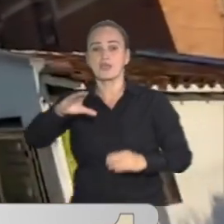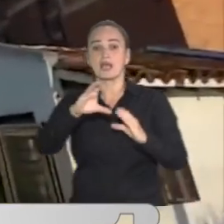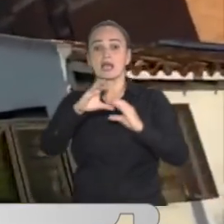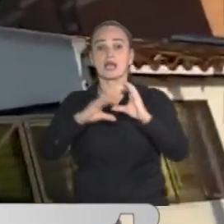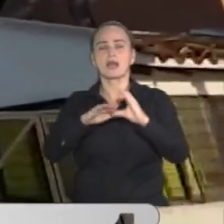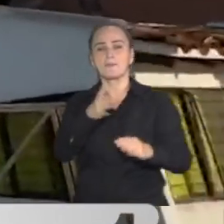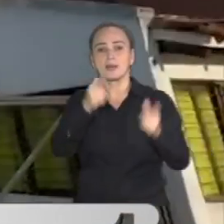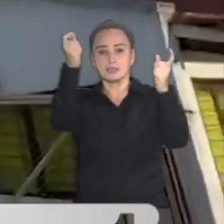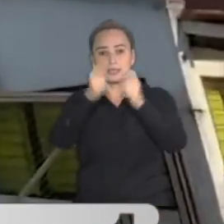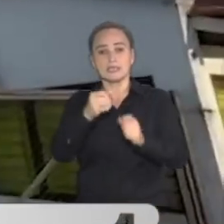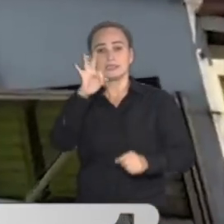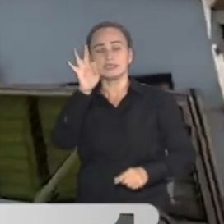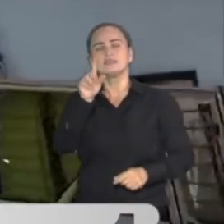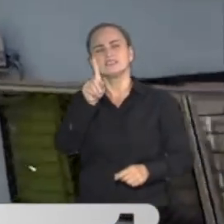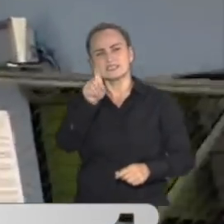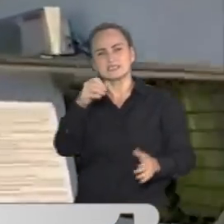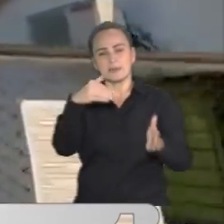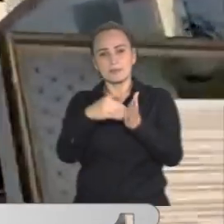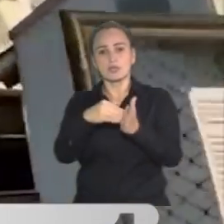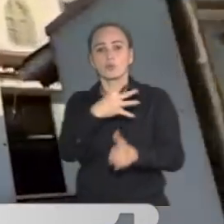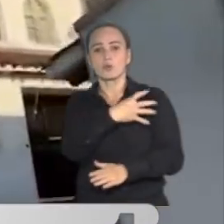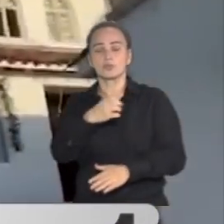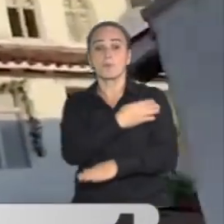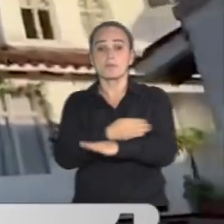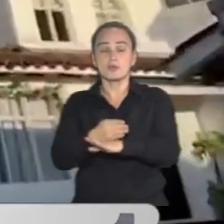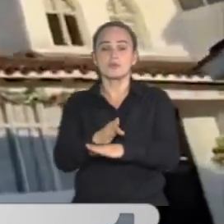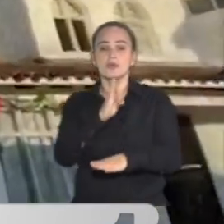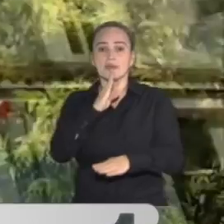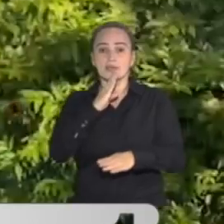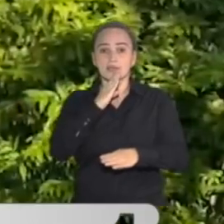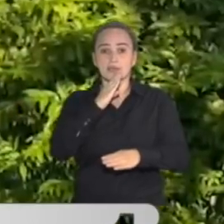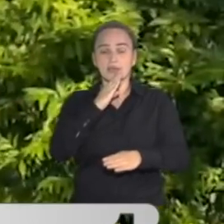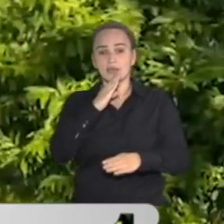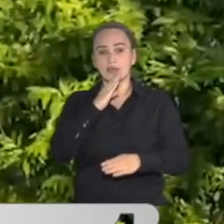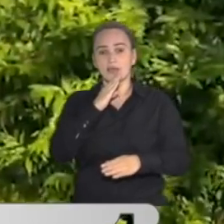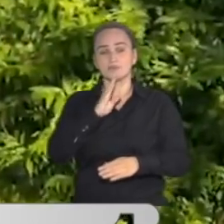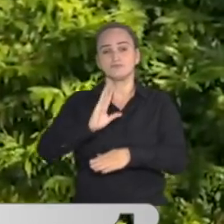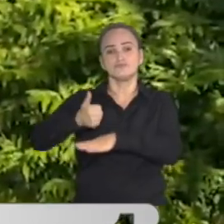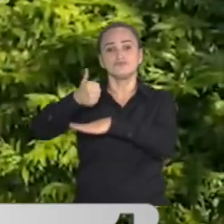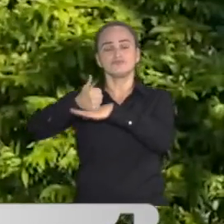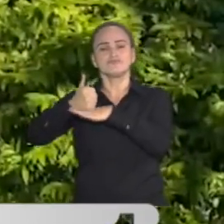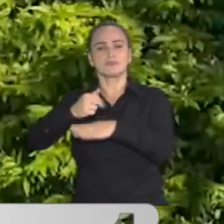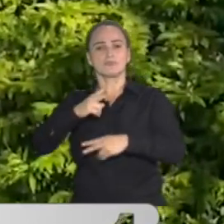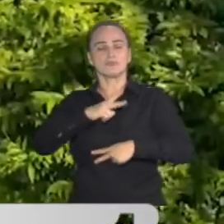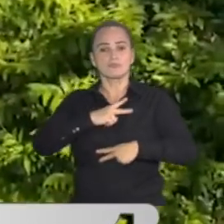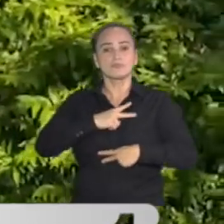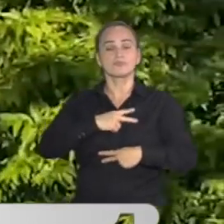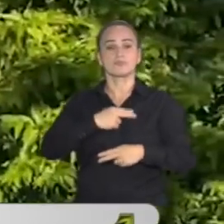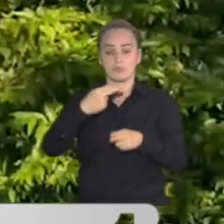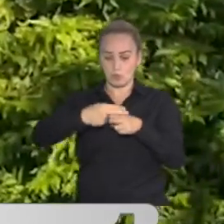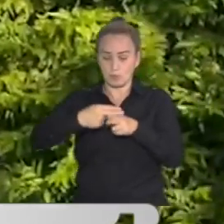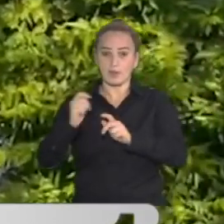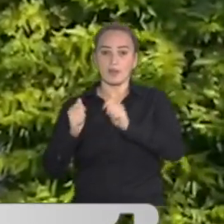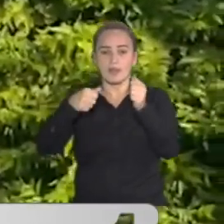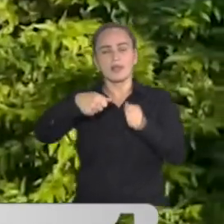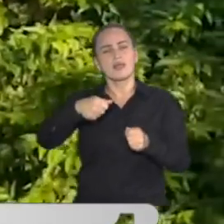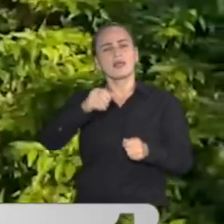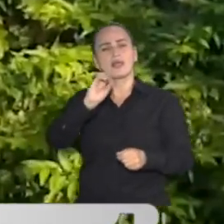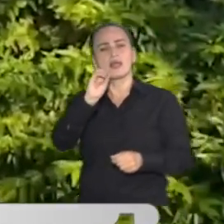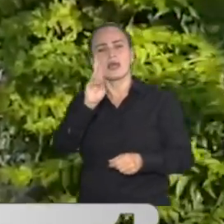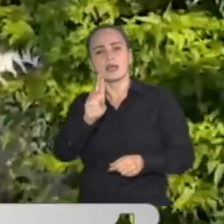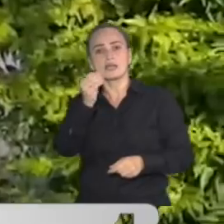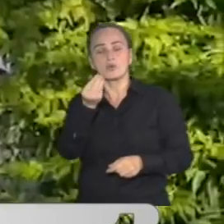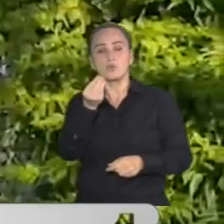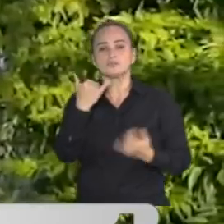avaluados en 6 mil 400 millones de pesos que pertenecían al narcotraficante identificado con el alias de RQ, extraditado a los